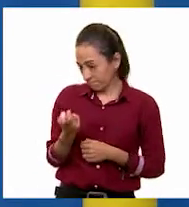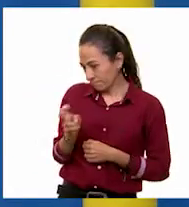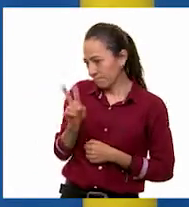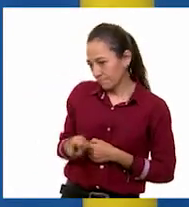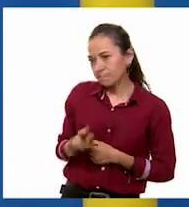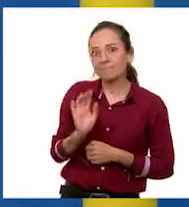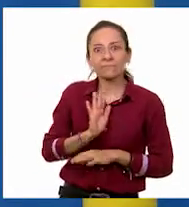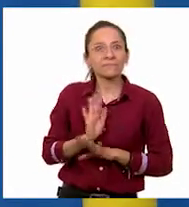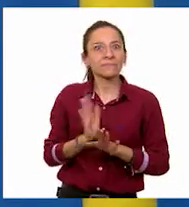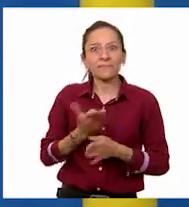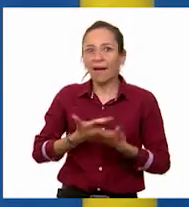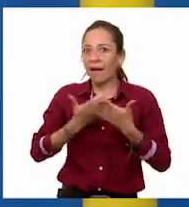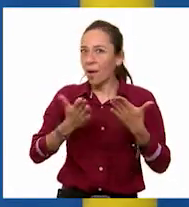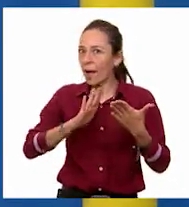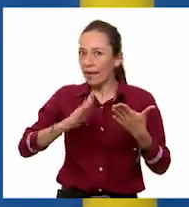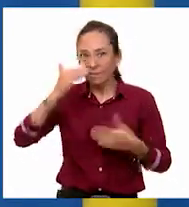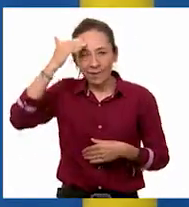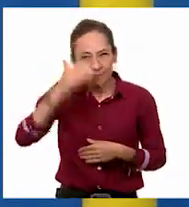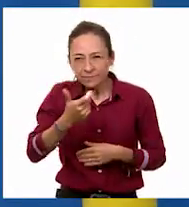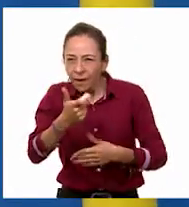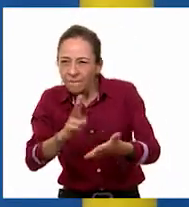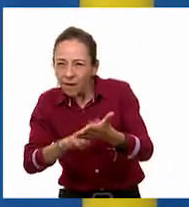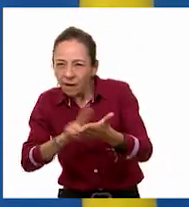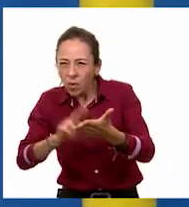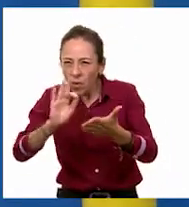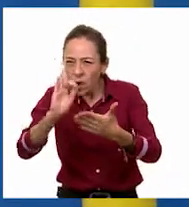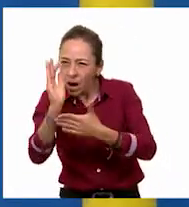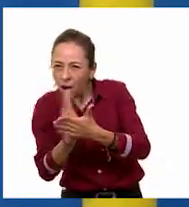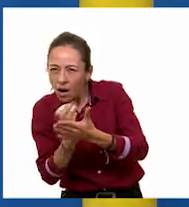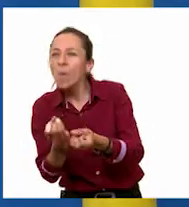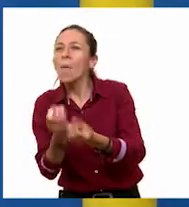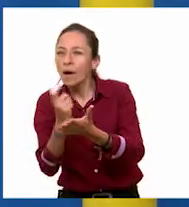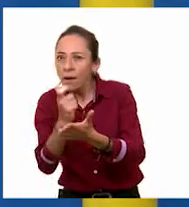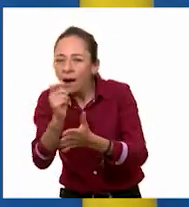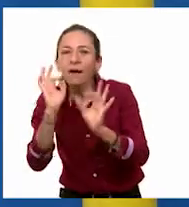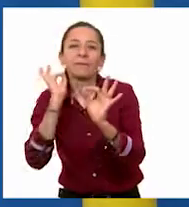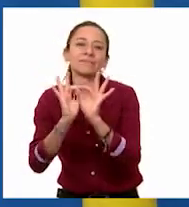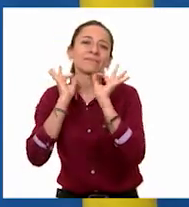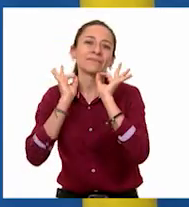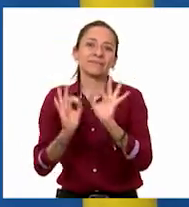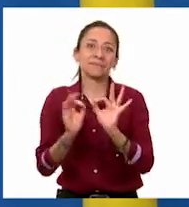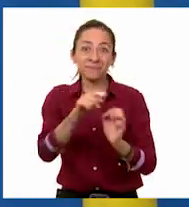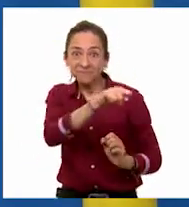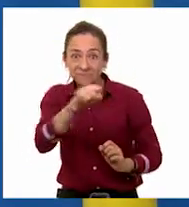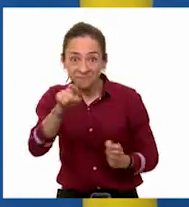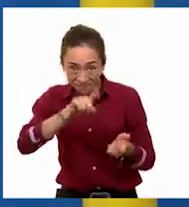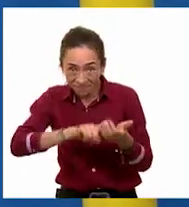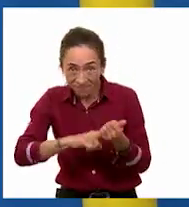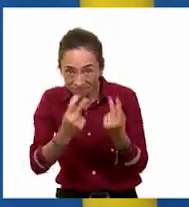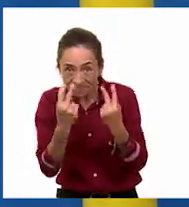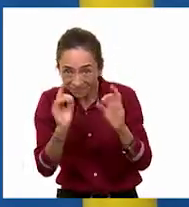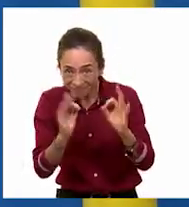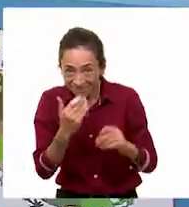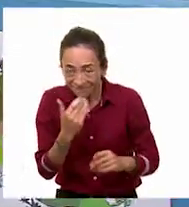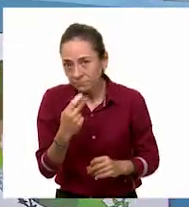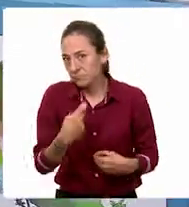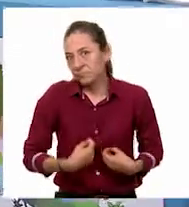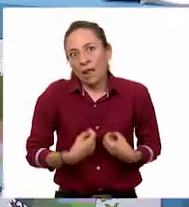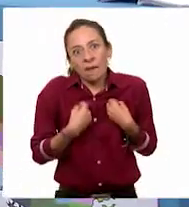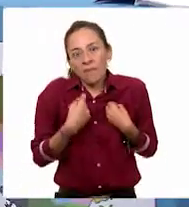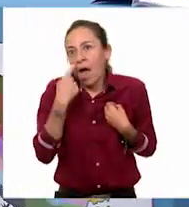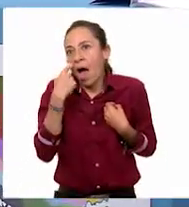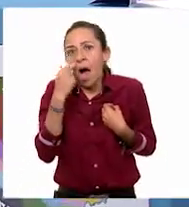porcentajes. Espero que en casa también les quede muy claro este tema. Súper útil para nuestra vida cotidiana. Me encanta